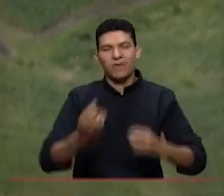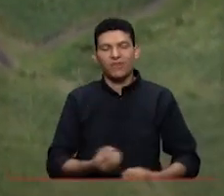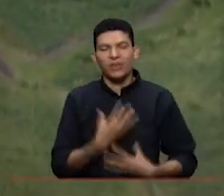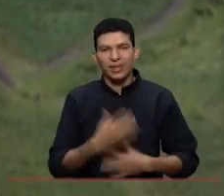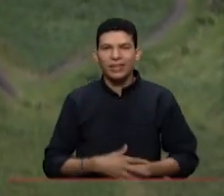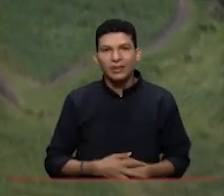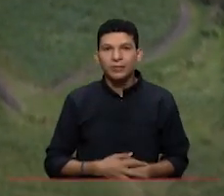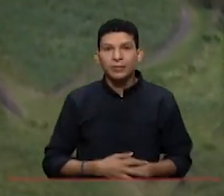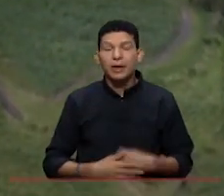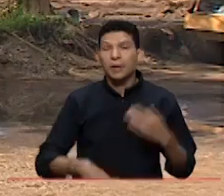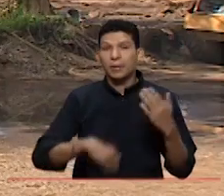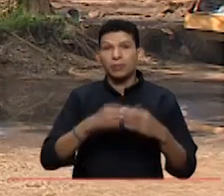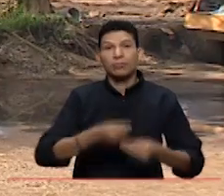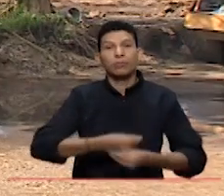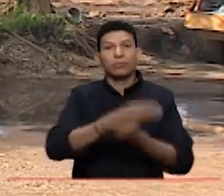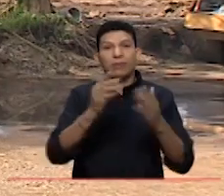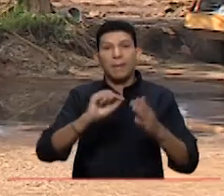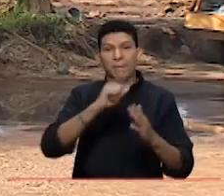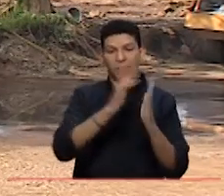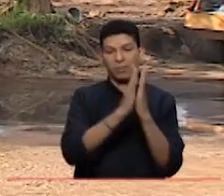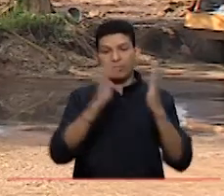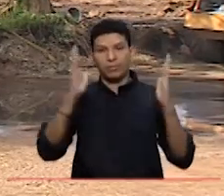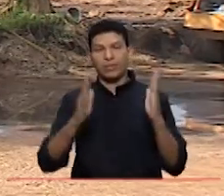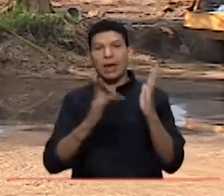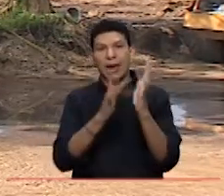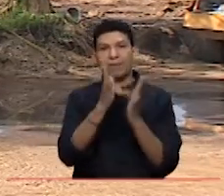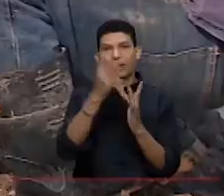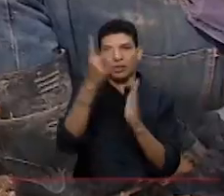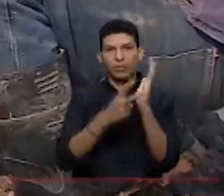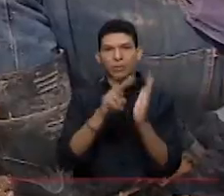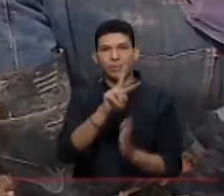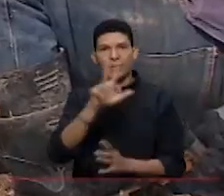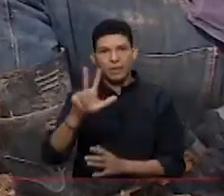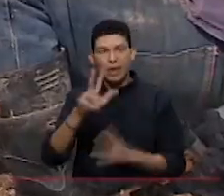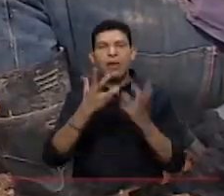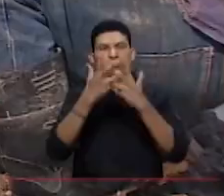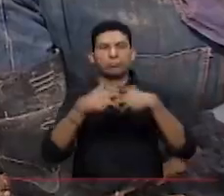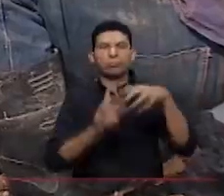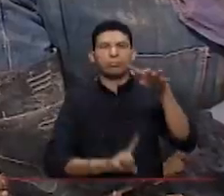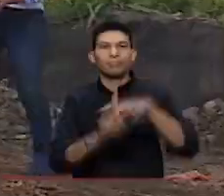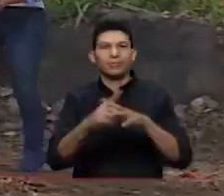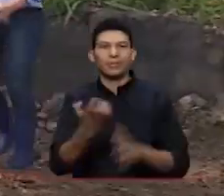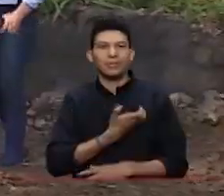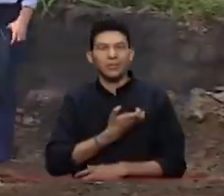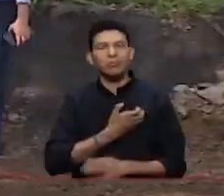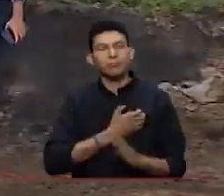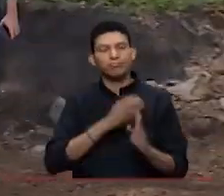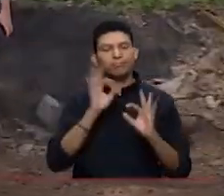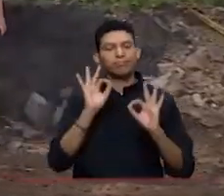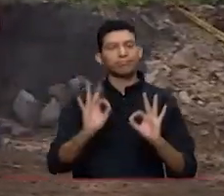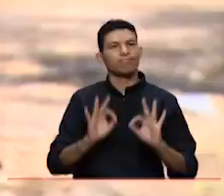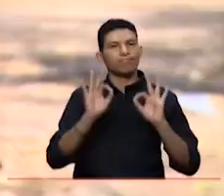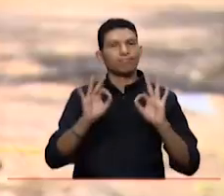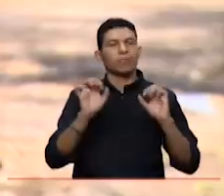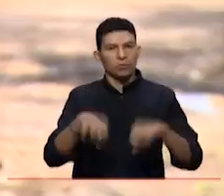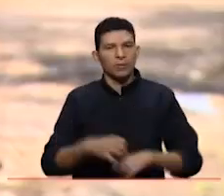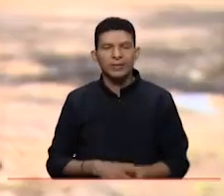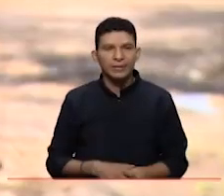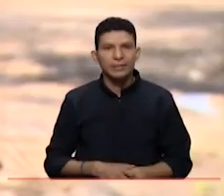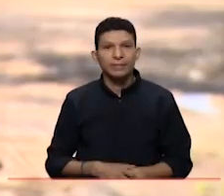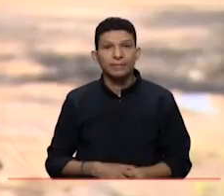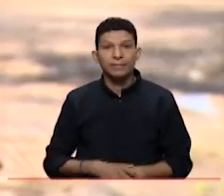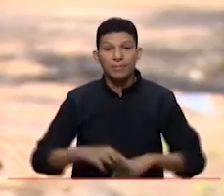primera fase se entregará en abril del 2023 y será operada por una empresa creada por el municipio para garantizar su funcionamiento. La